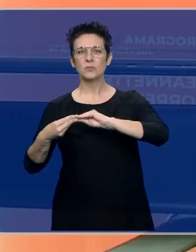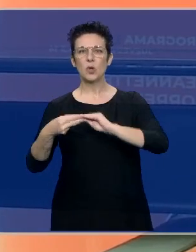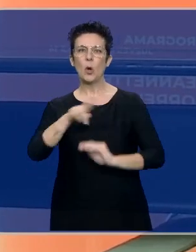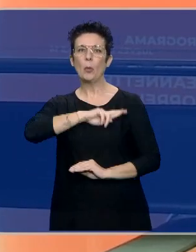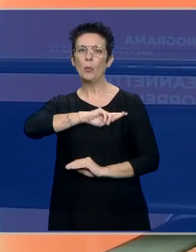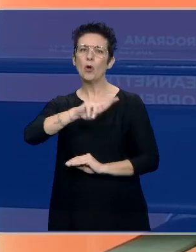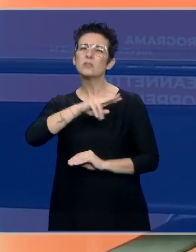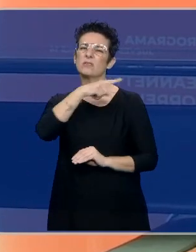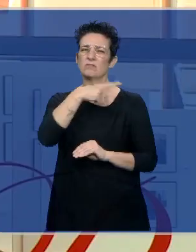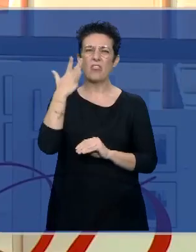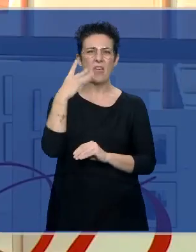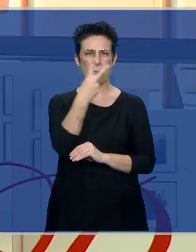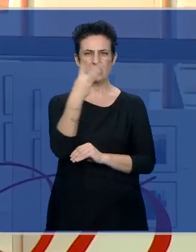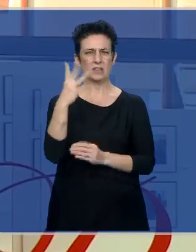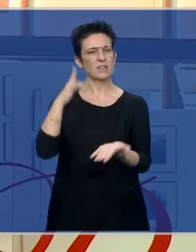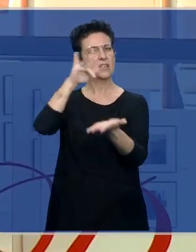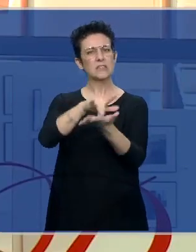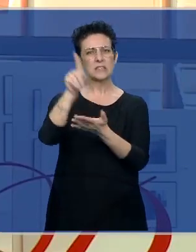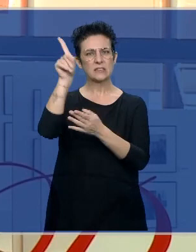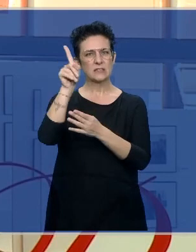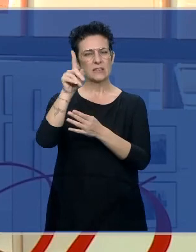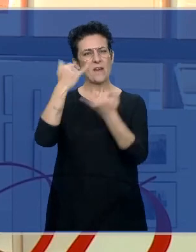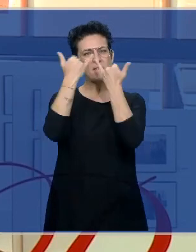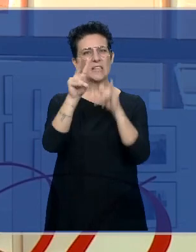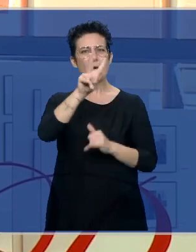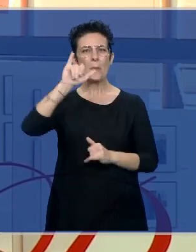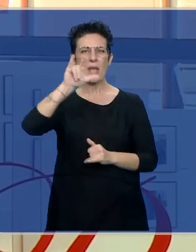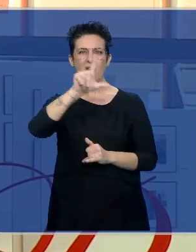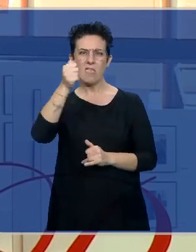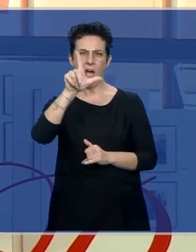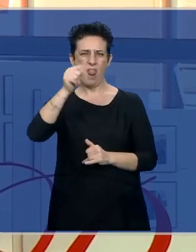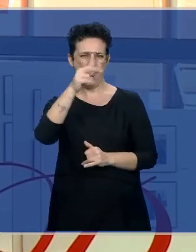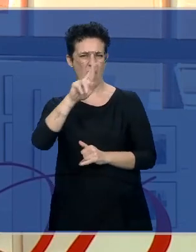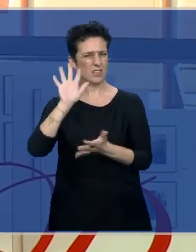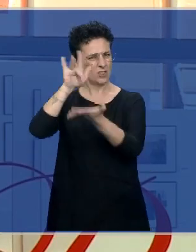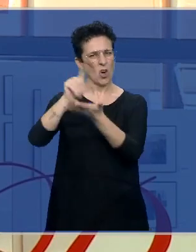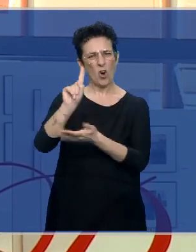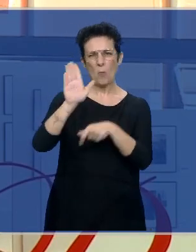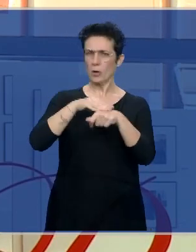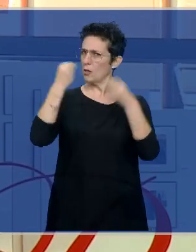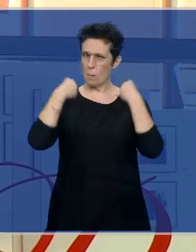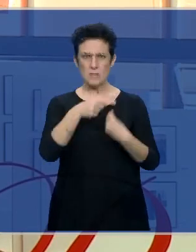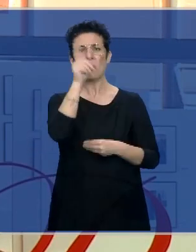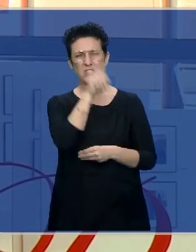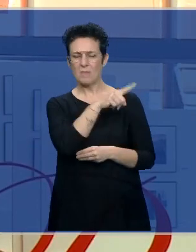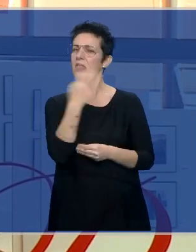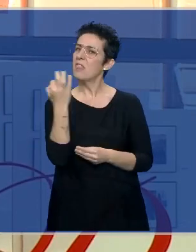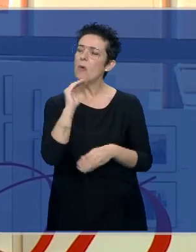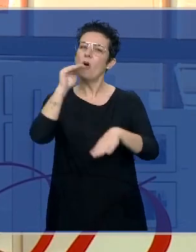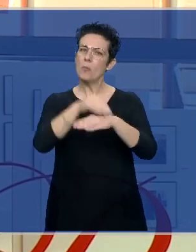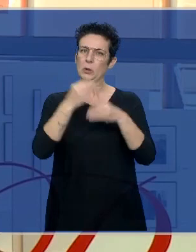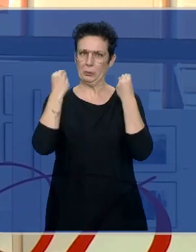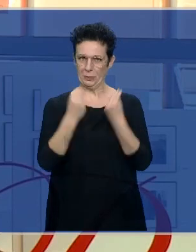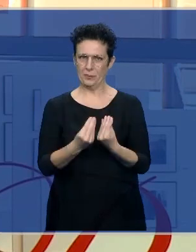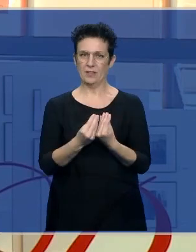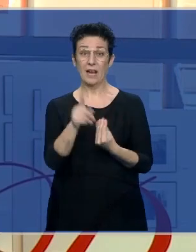ha anunciado que no va a estar el 23 en Villalar, me parece un despropósito igual. Es decir, institucionalmente tú tienes que saber estar, porque no representas